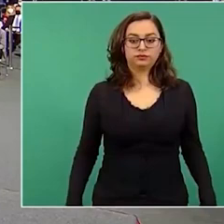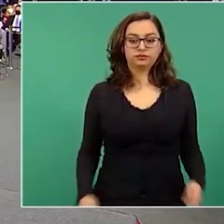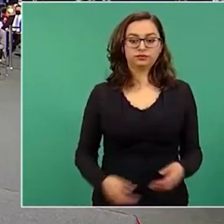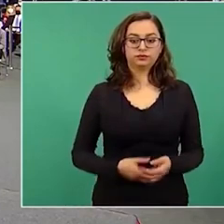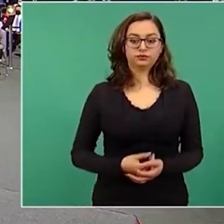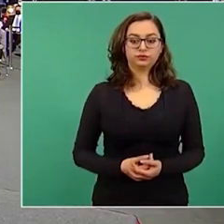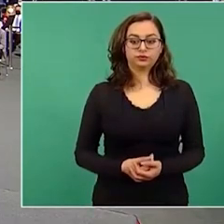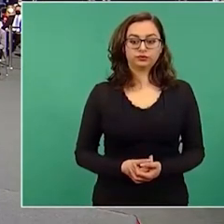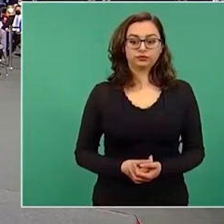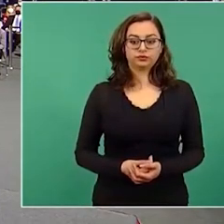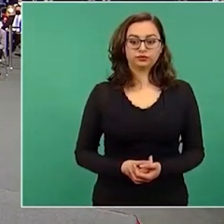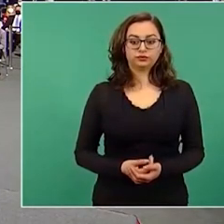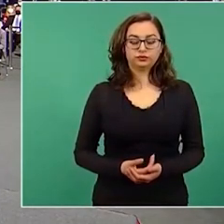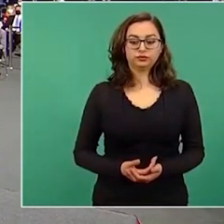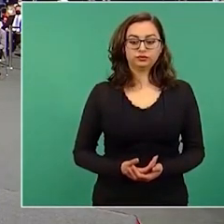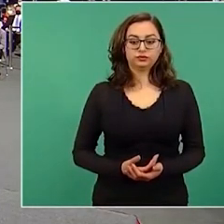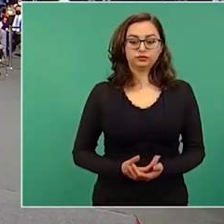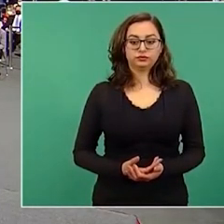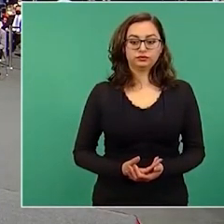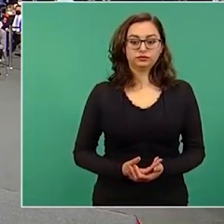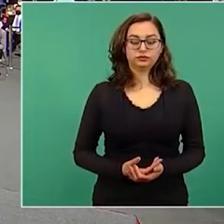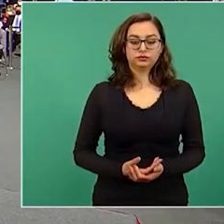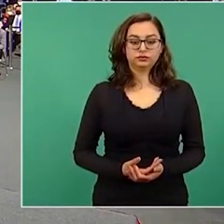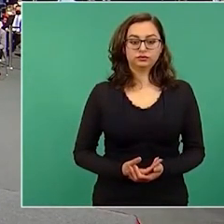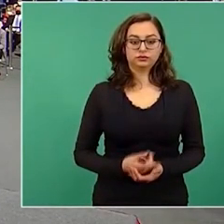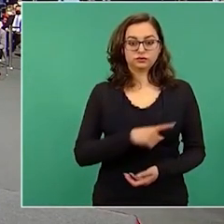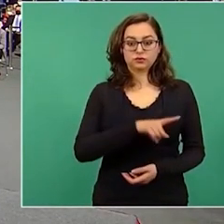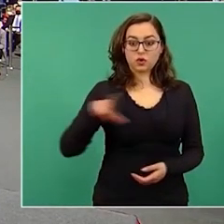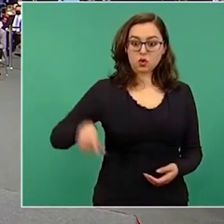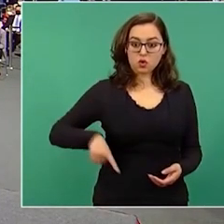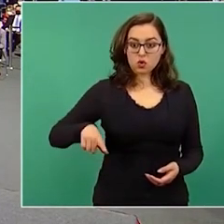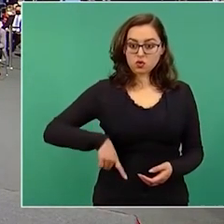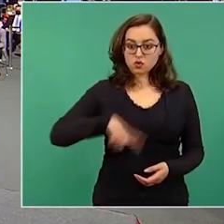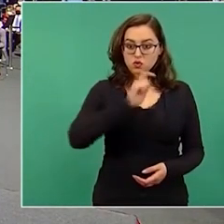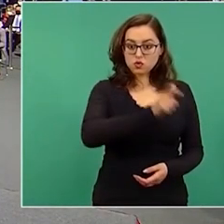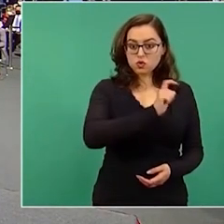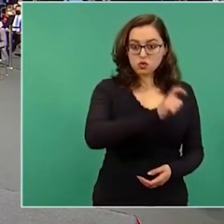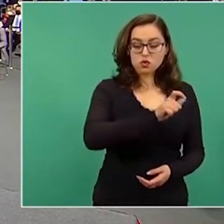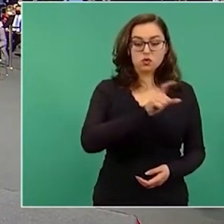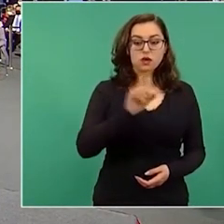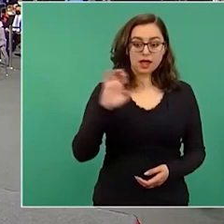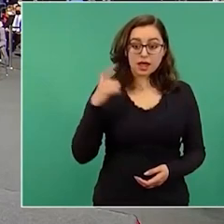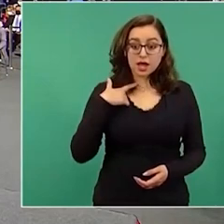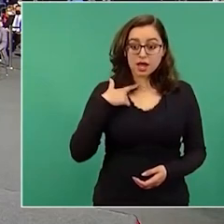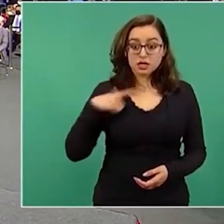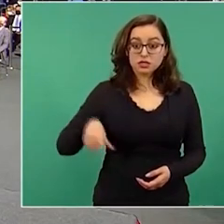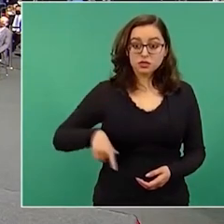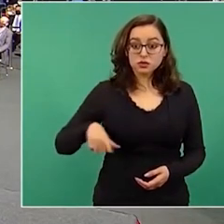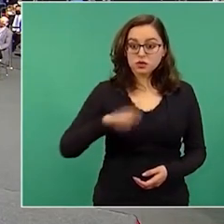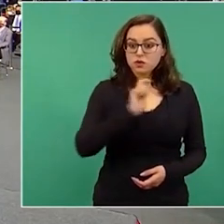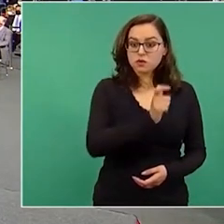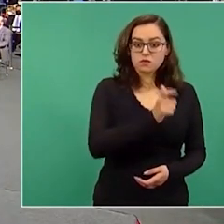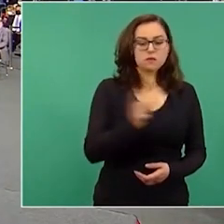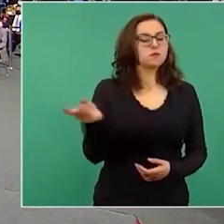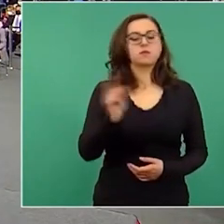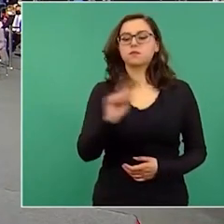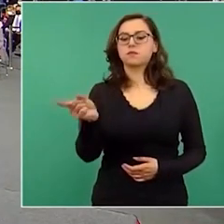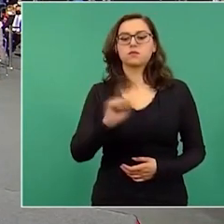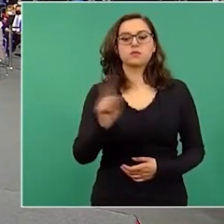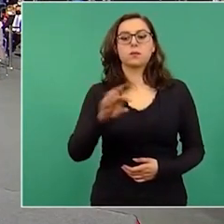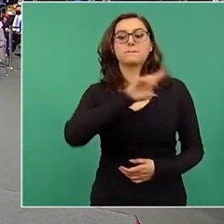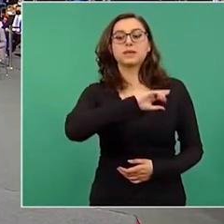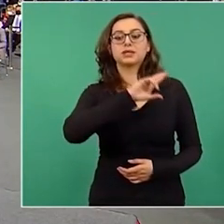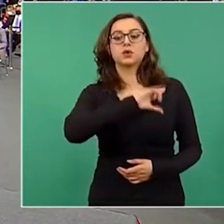lo del gobierno. No, pero yo hablo de los